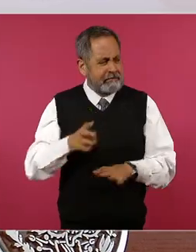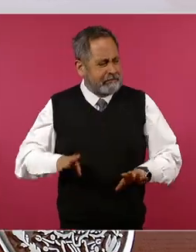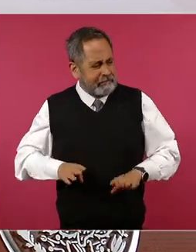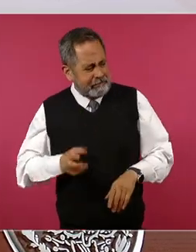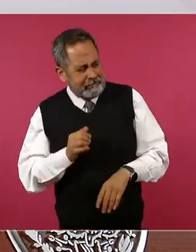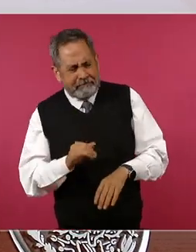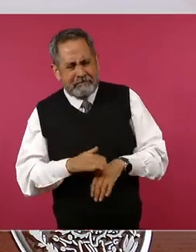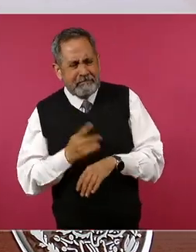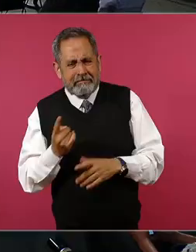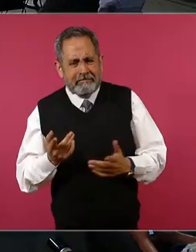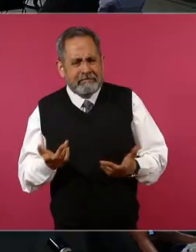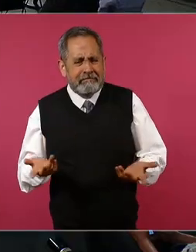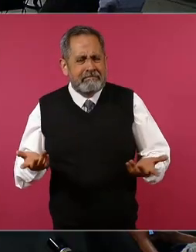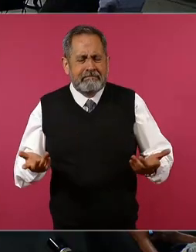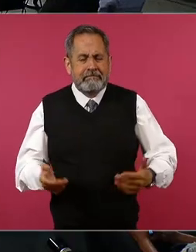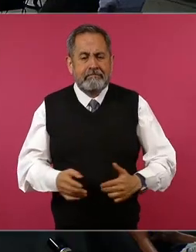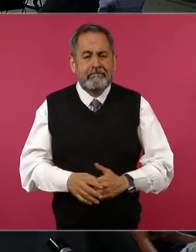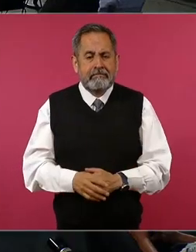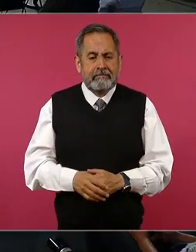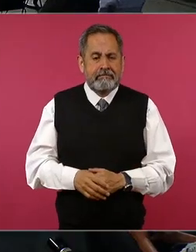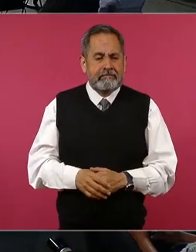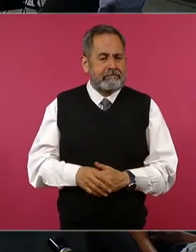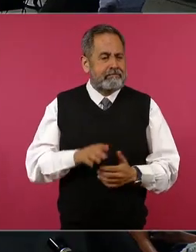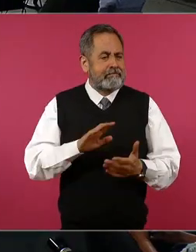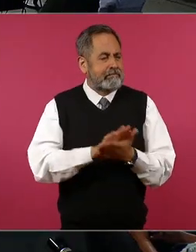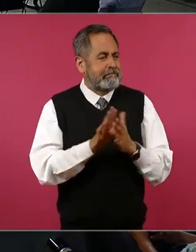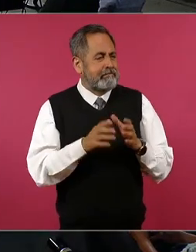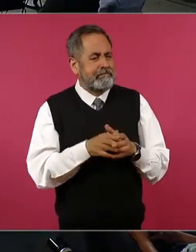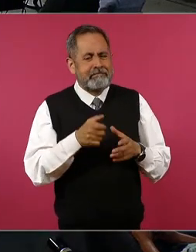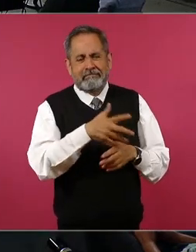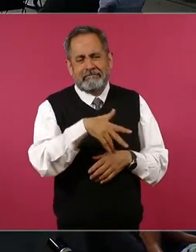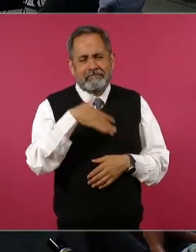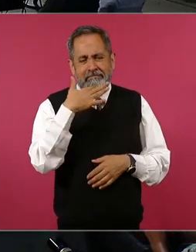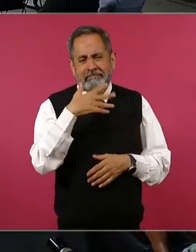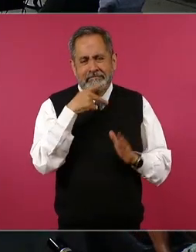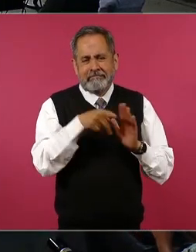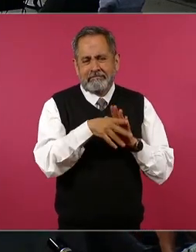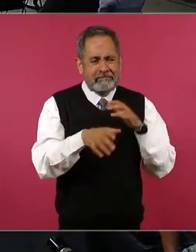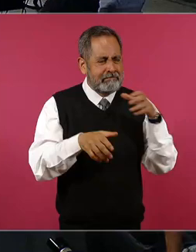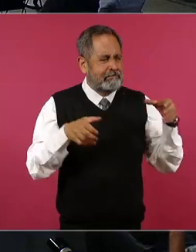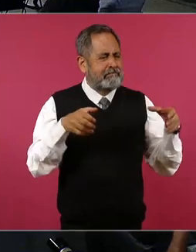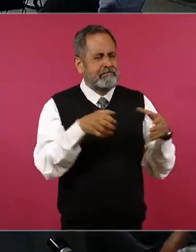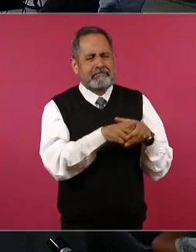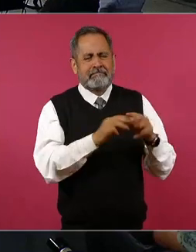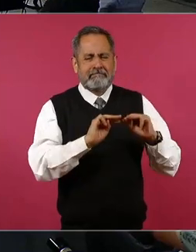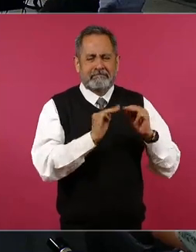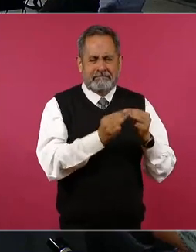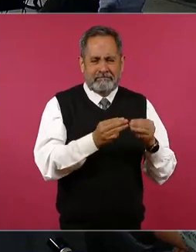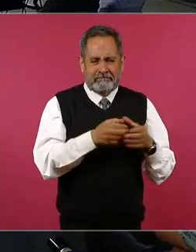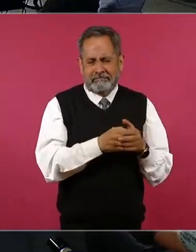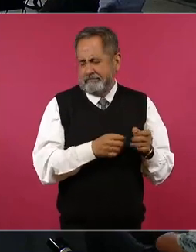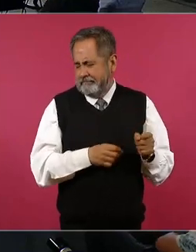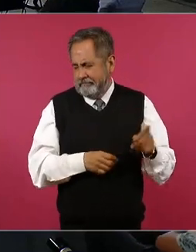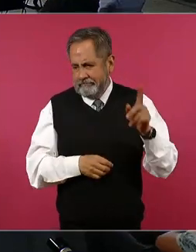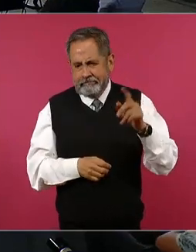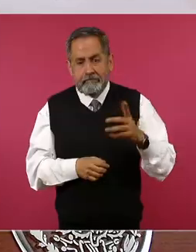de lampa del periodismo porque era la forma